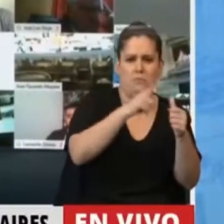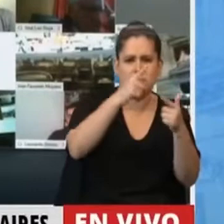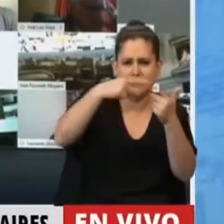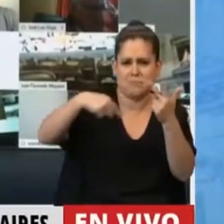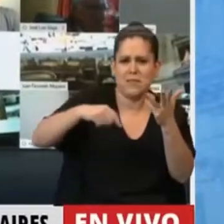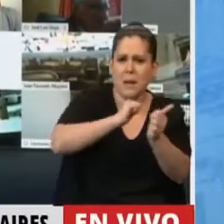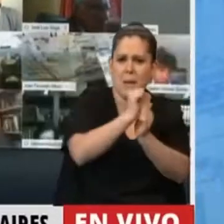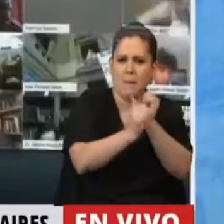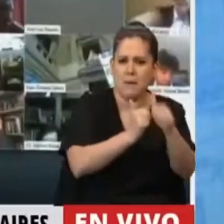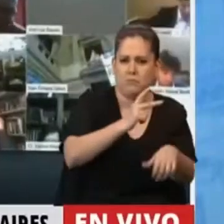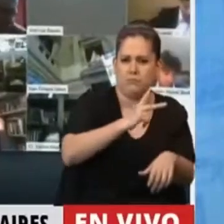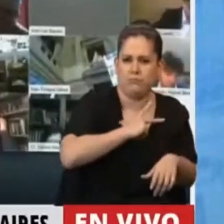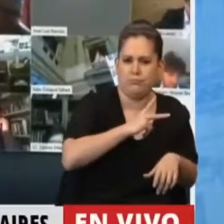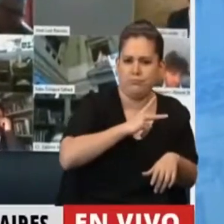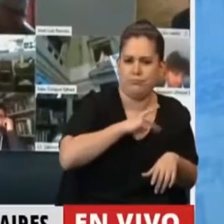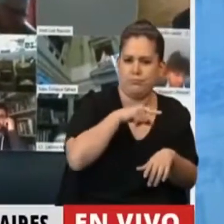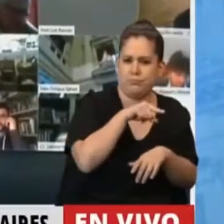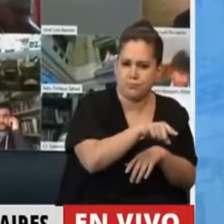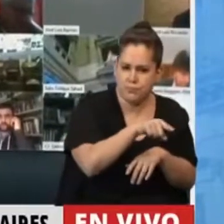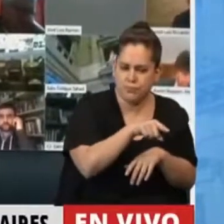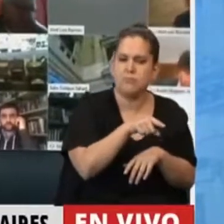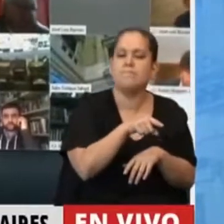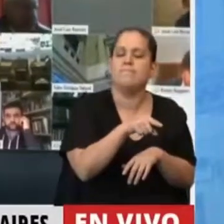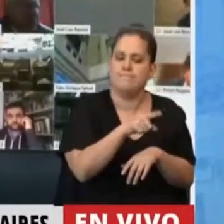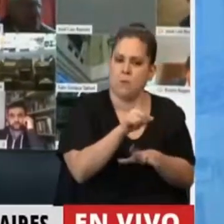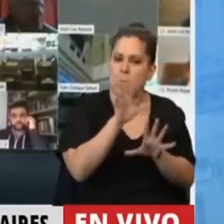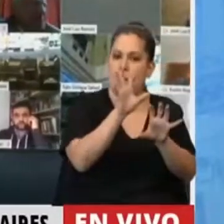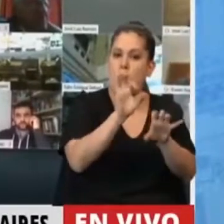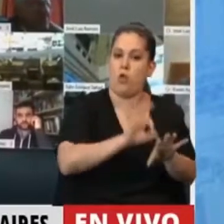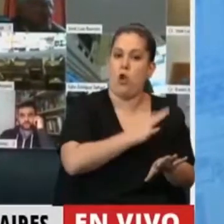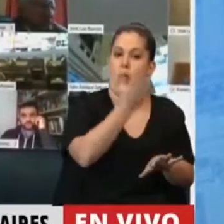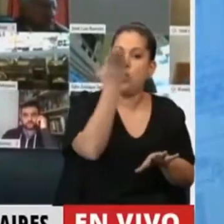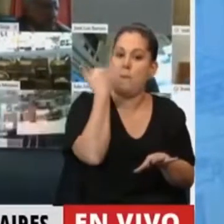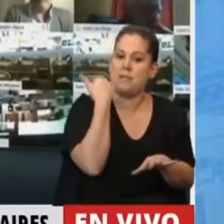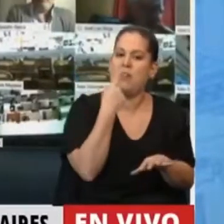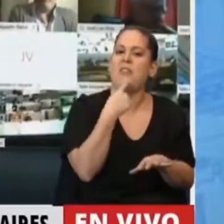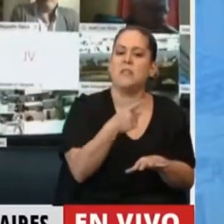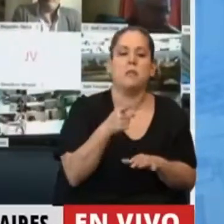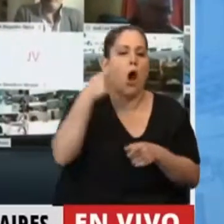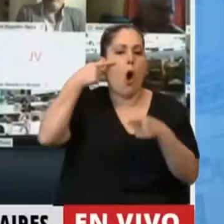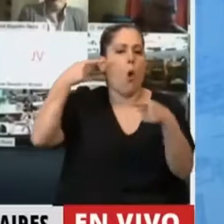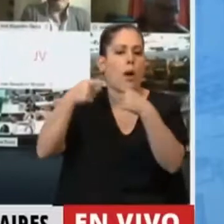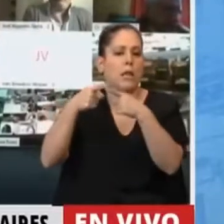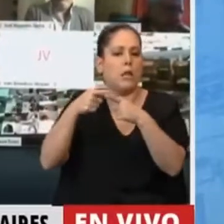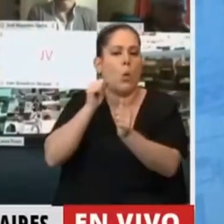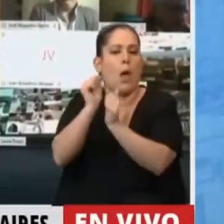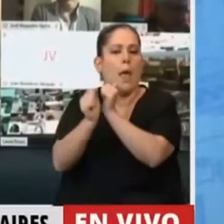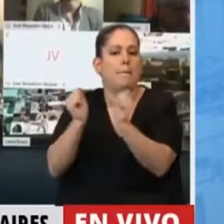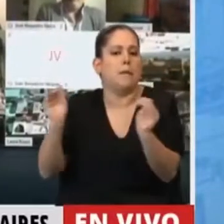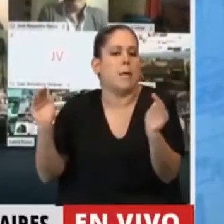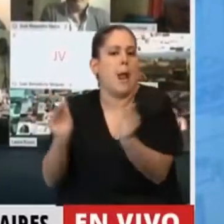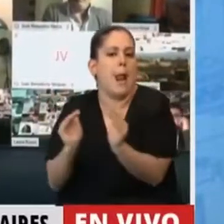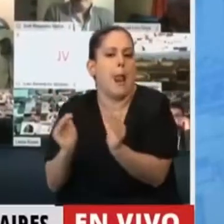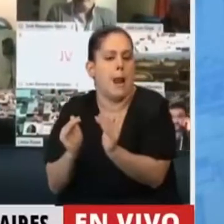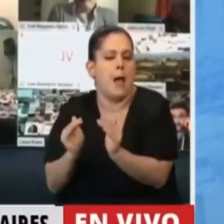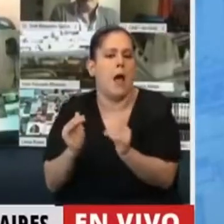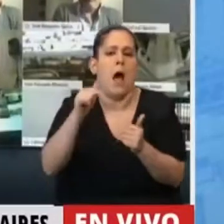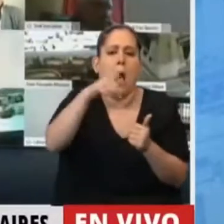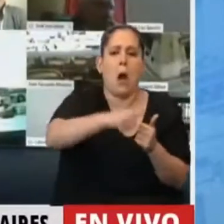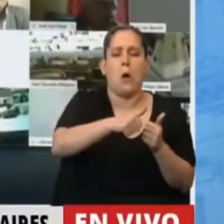que ahora, me acuerdo que el año pasado el argumento eran las microempresas, ahora microempresas,